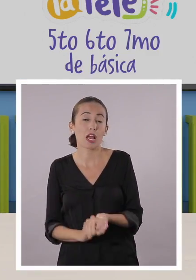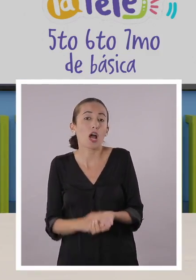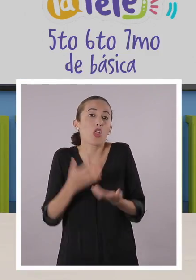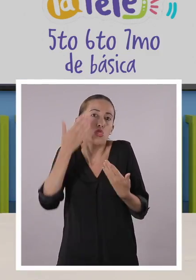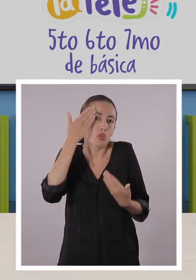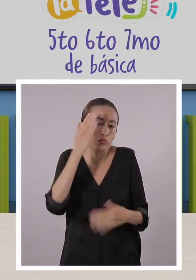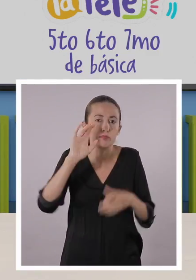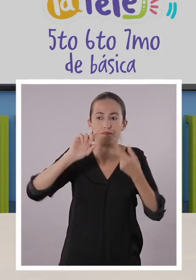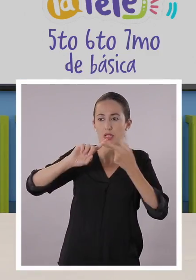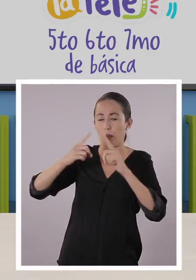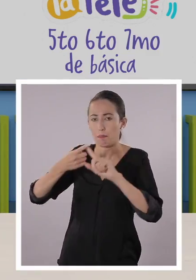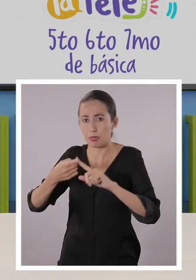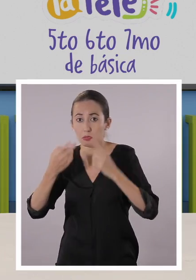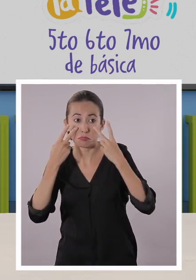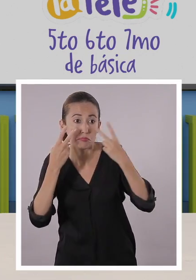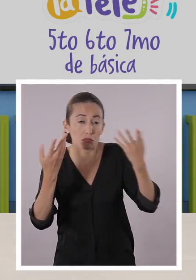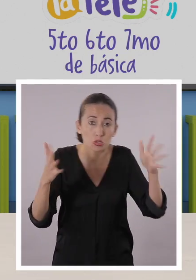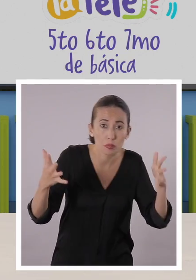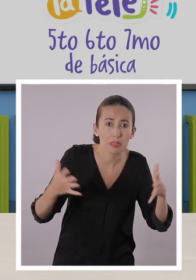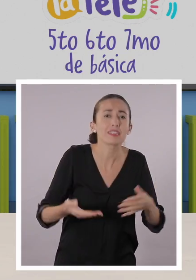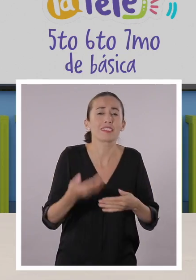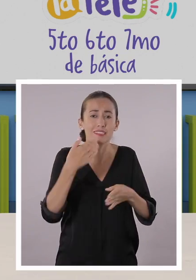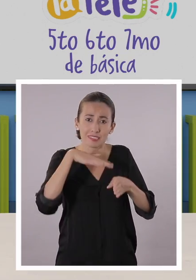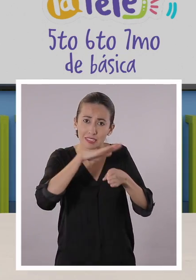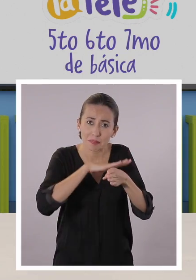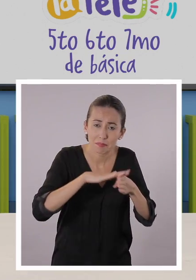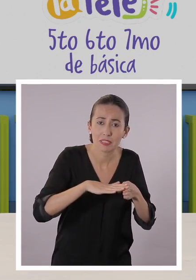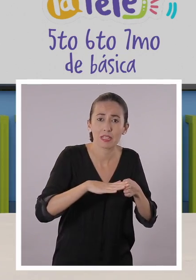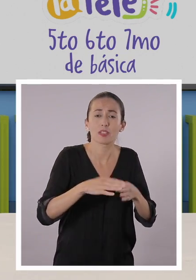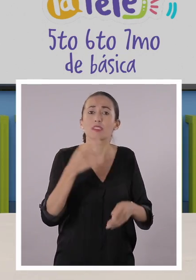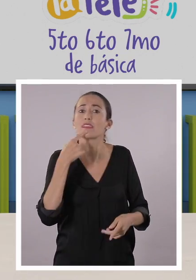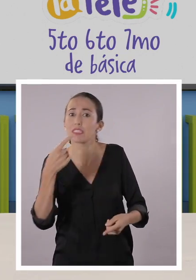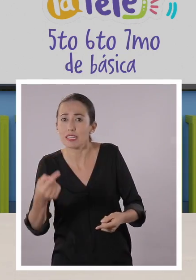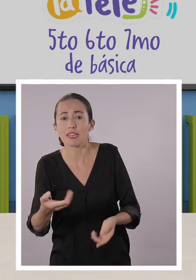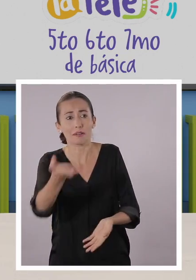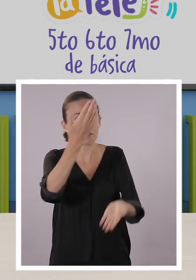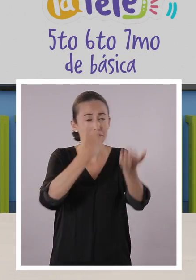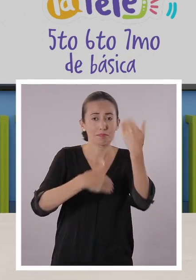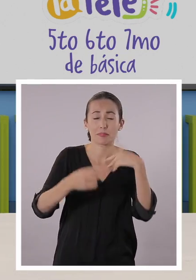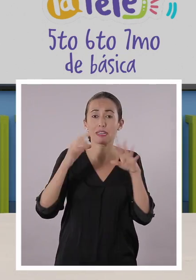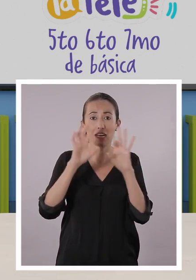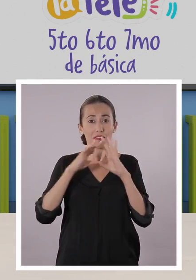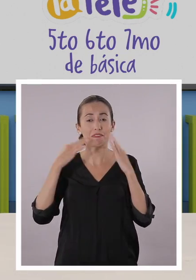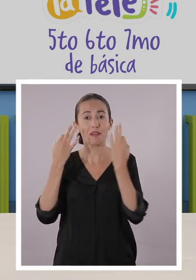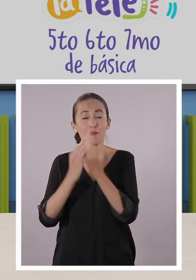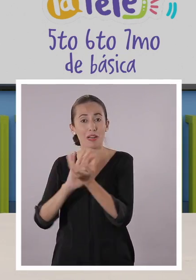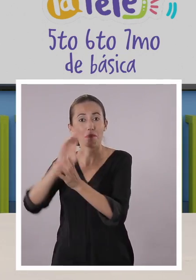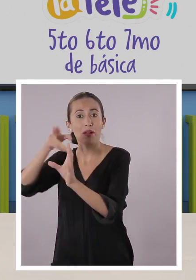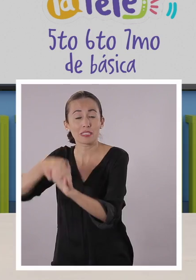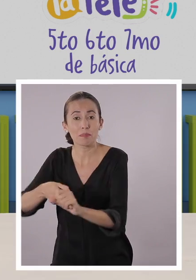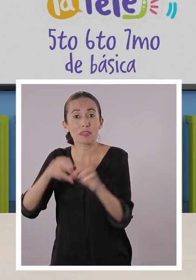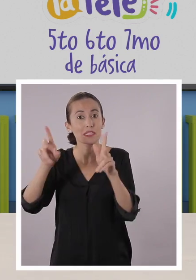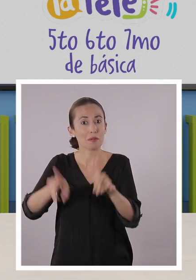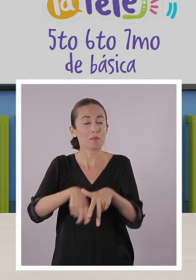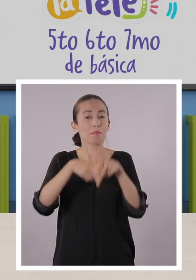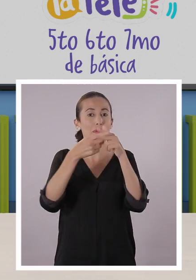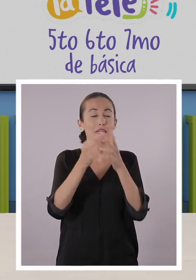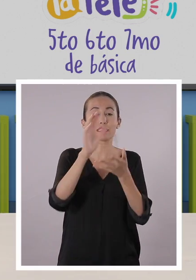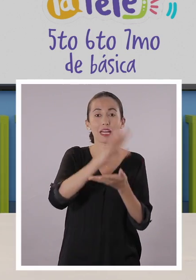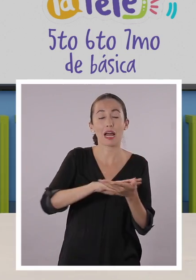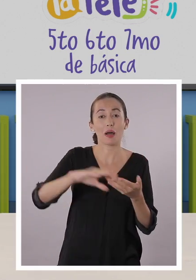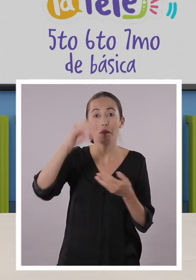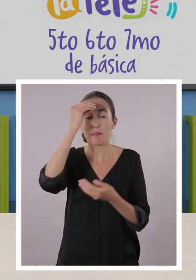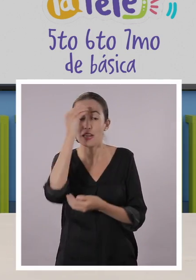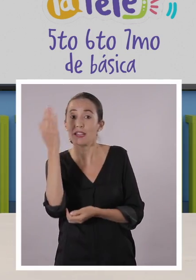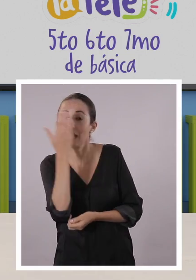tienen amigos o amigas que aún no ven el programa, pues invítenlos para que formen parte de esta hermosa y gran familia. Estamos a punto de empezar